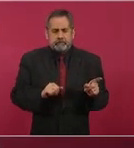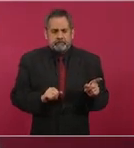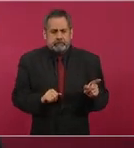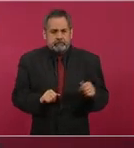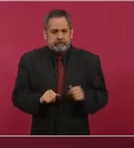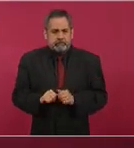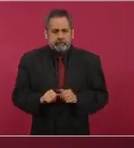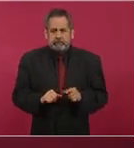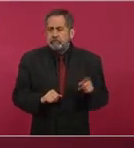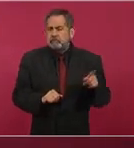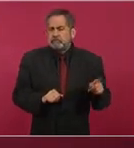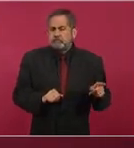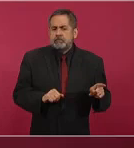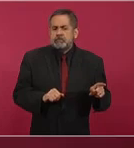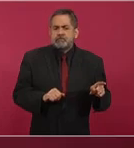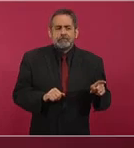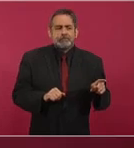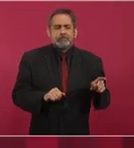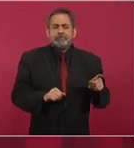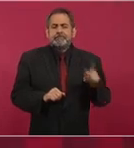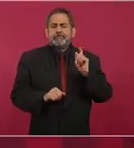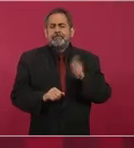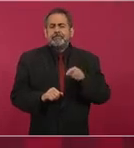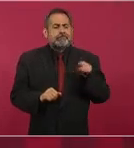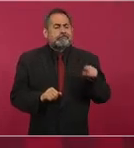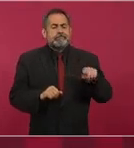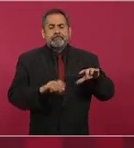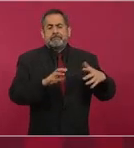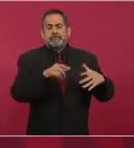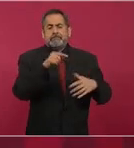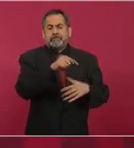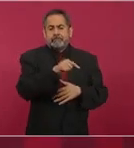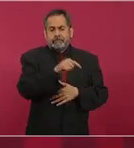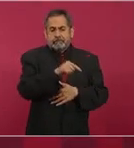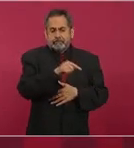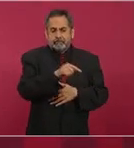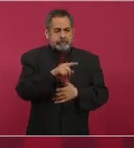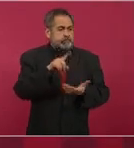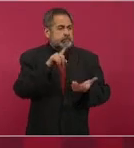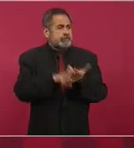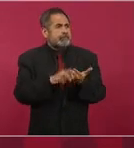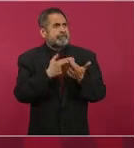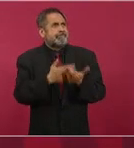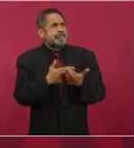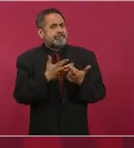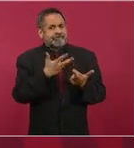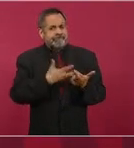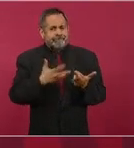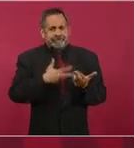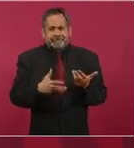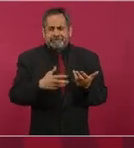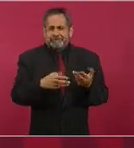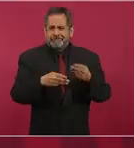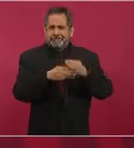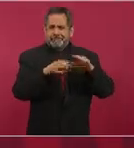que es un banco de material. No tienen